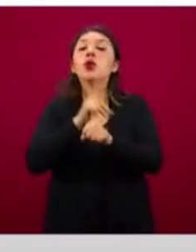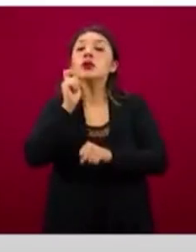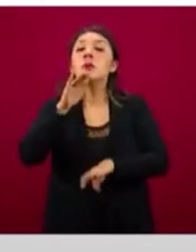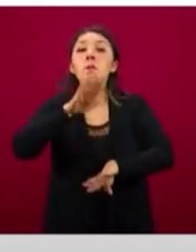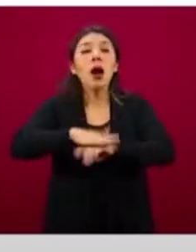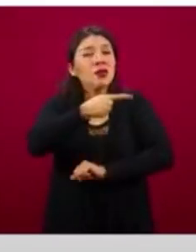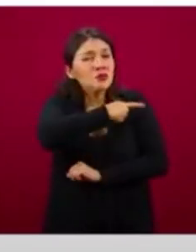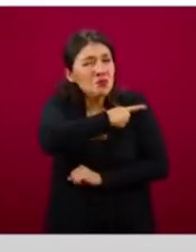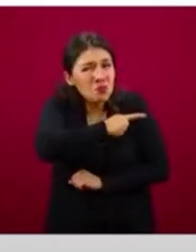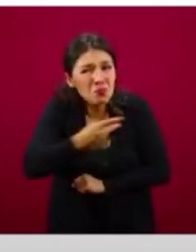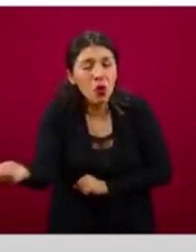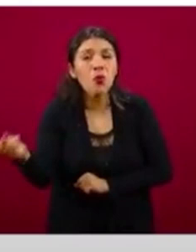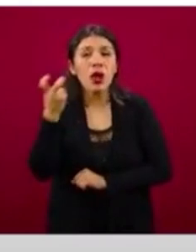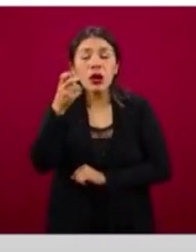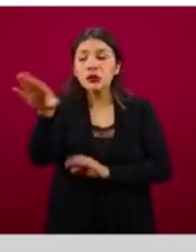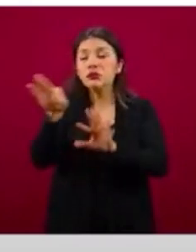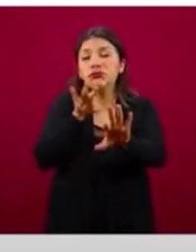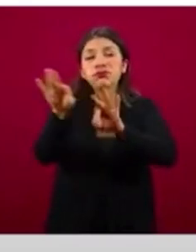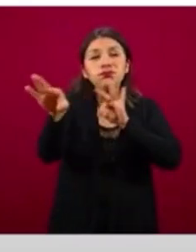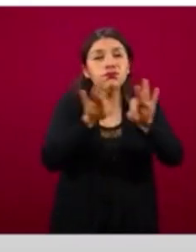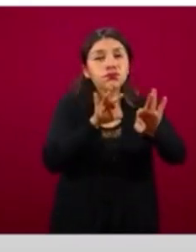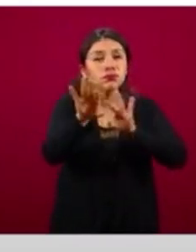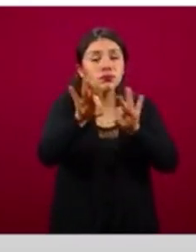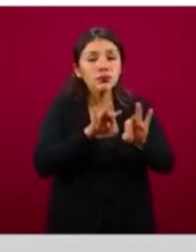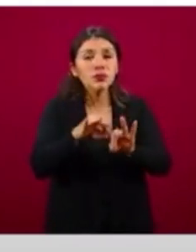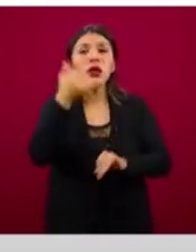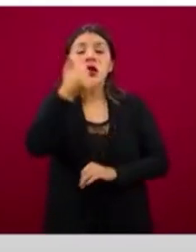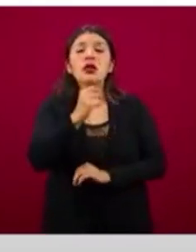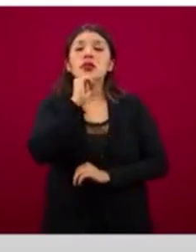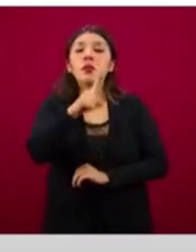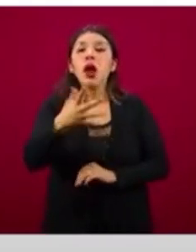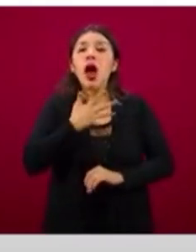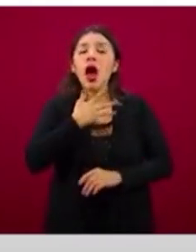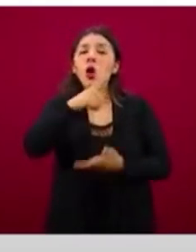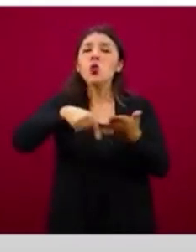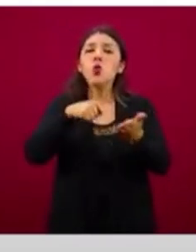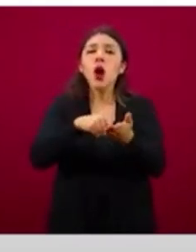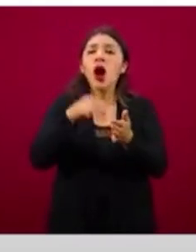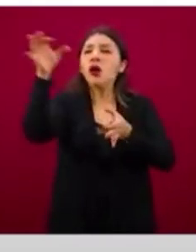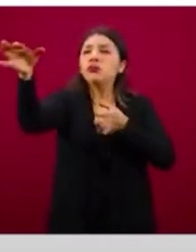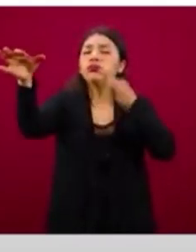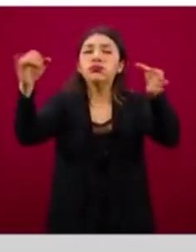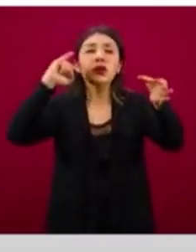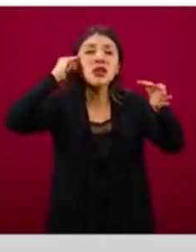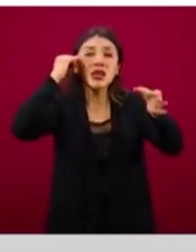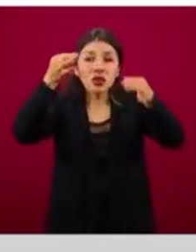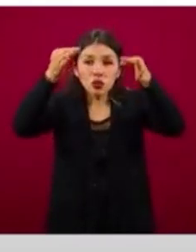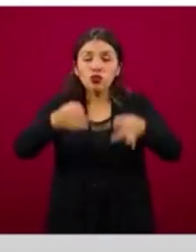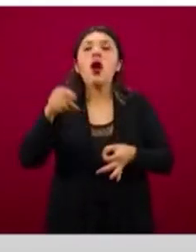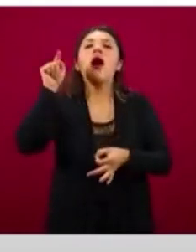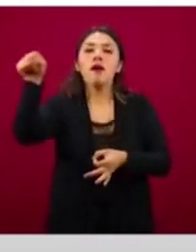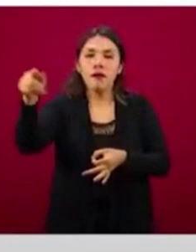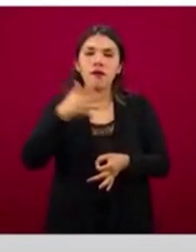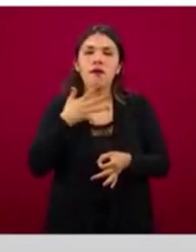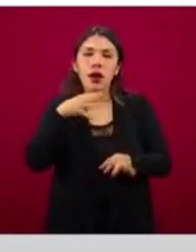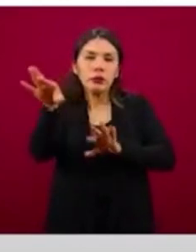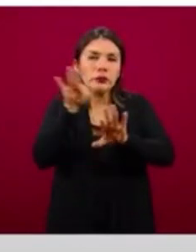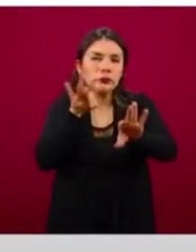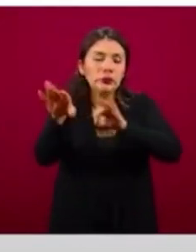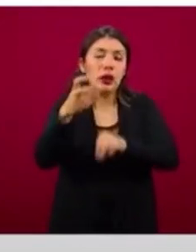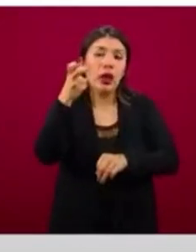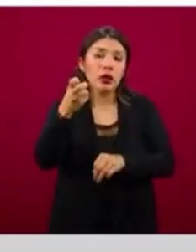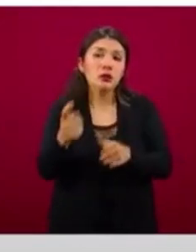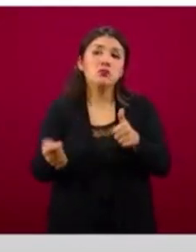y las que están en comunidades indígenas. Entonces, esa es la prioridad